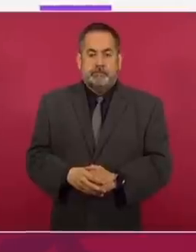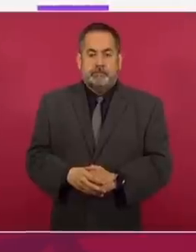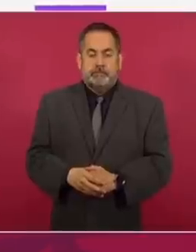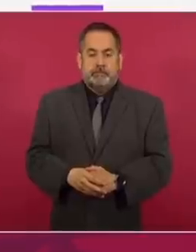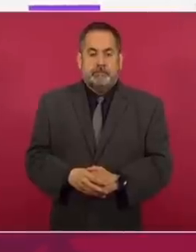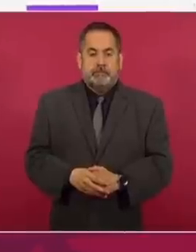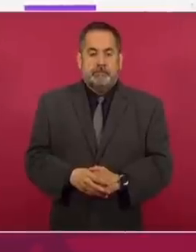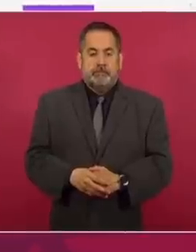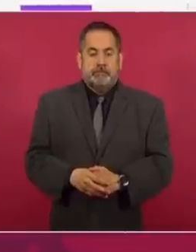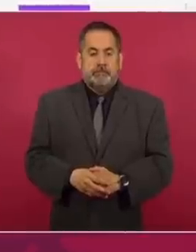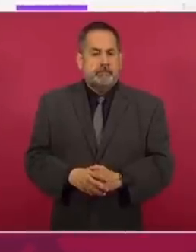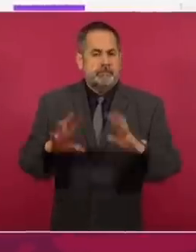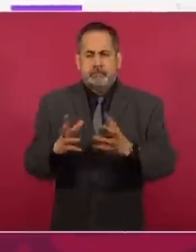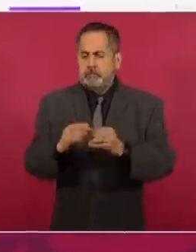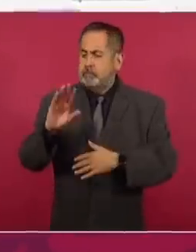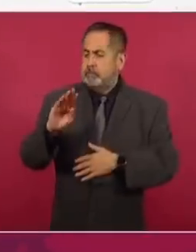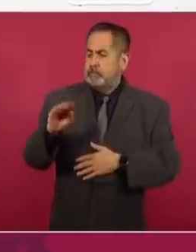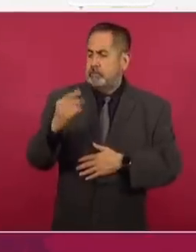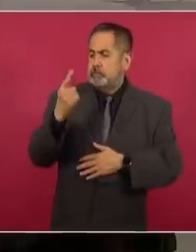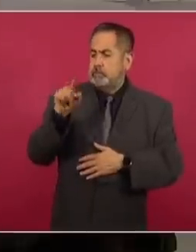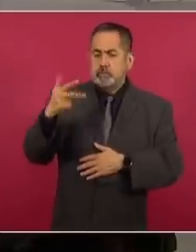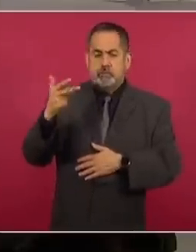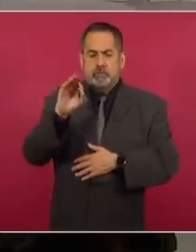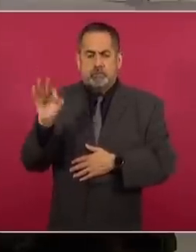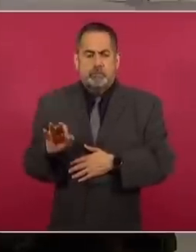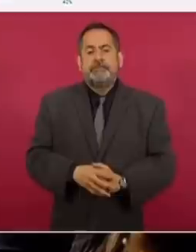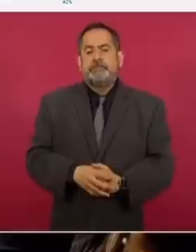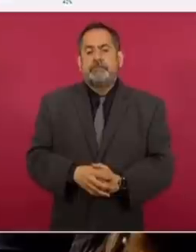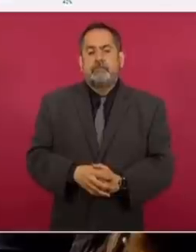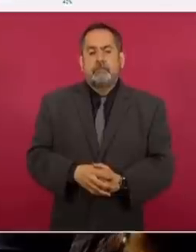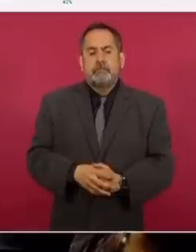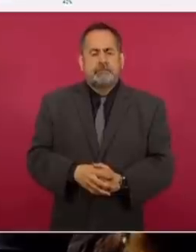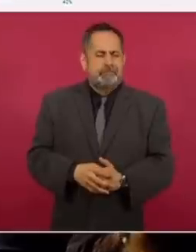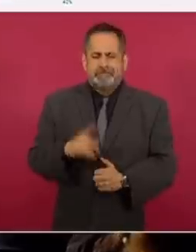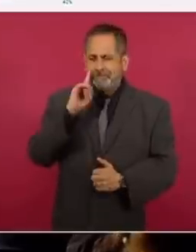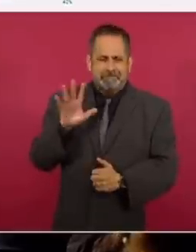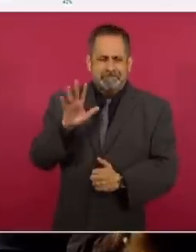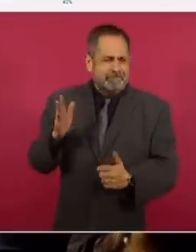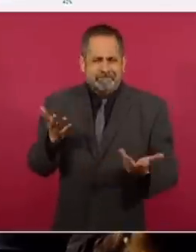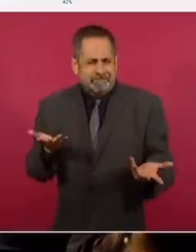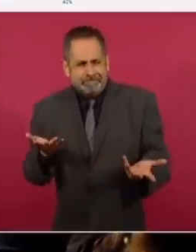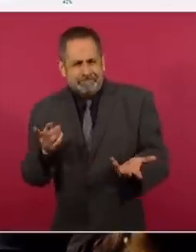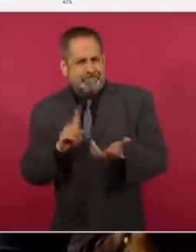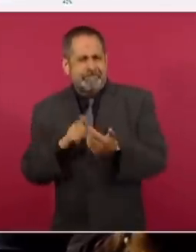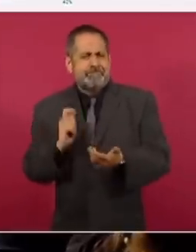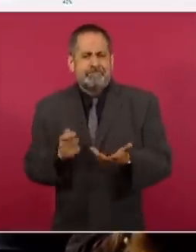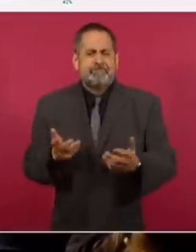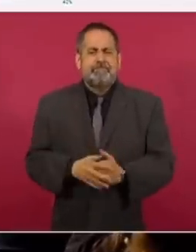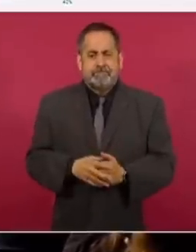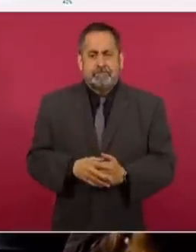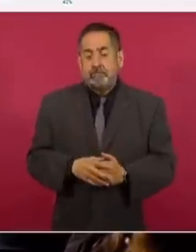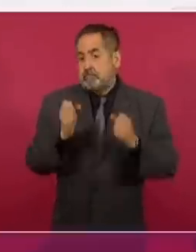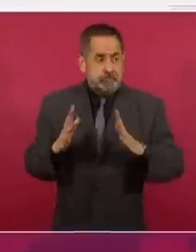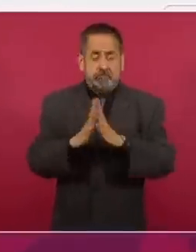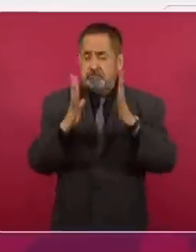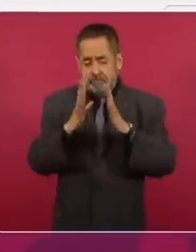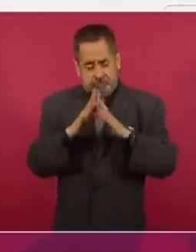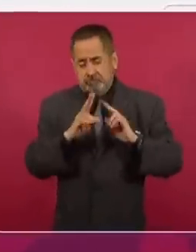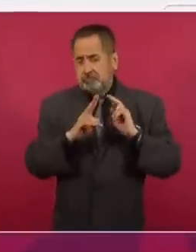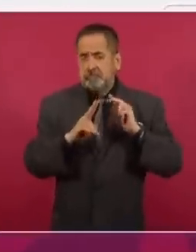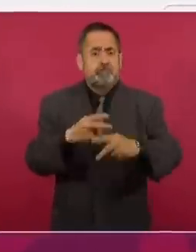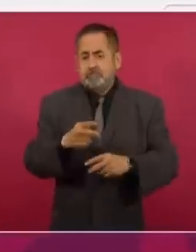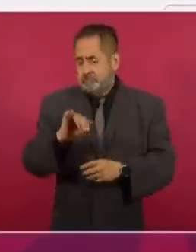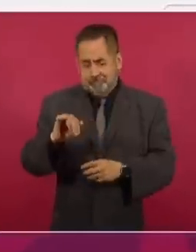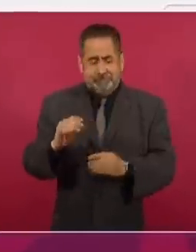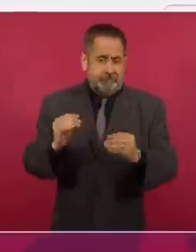significa 91.8%. ¿Qué significa esto? Pues que participó mucha gente. Para